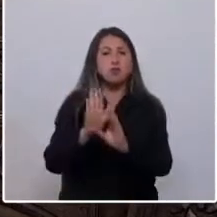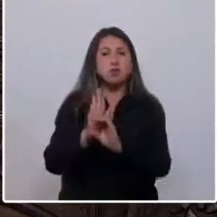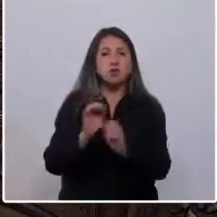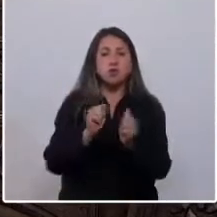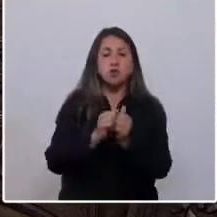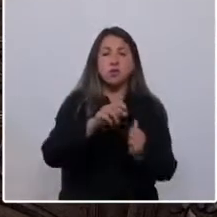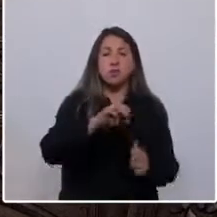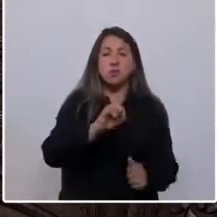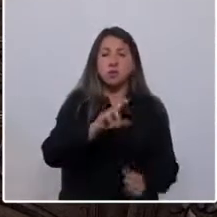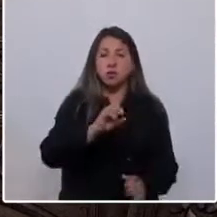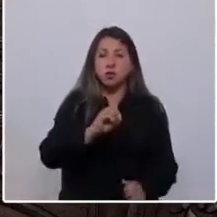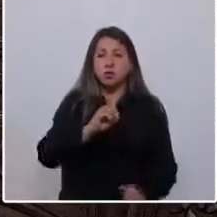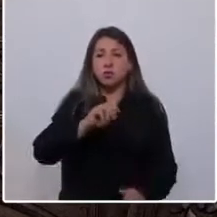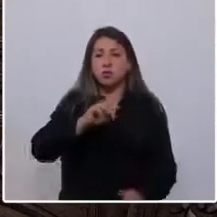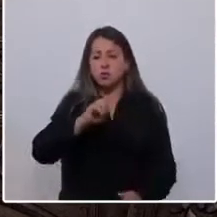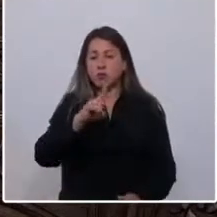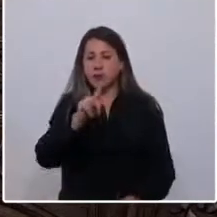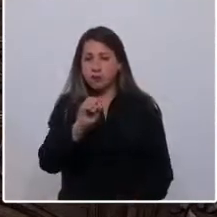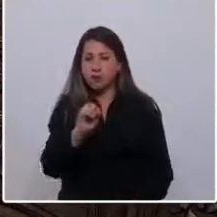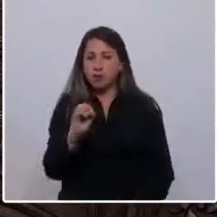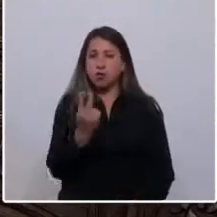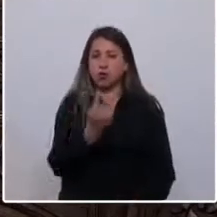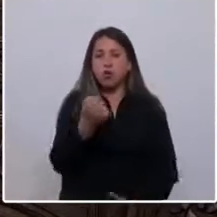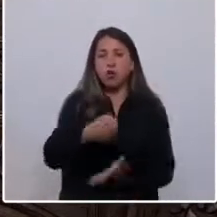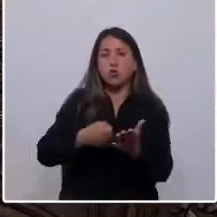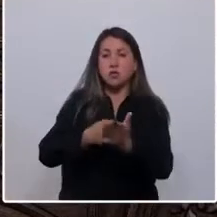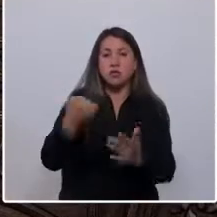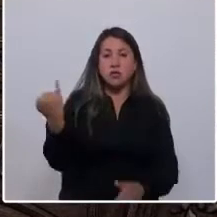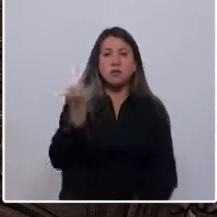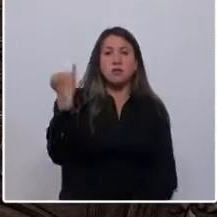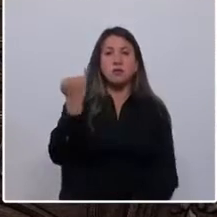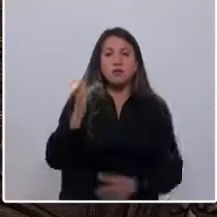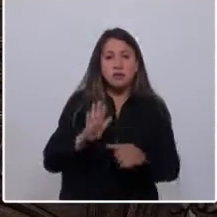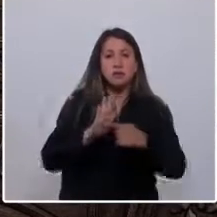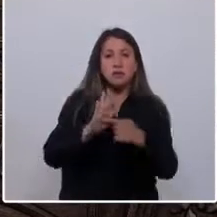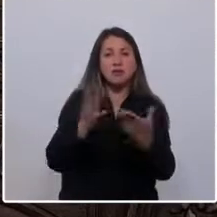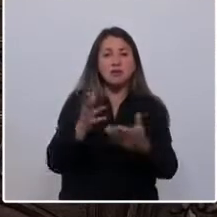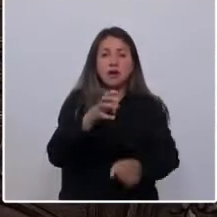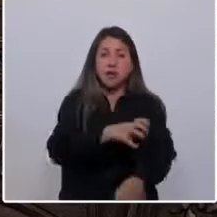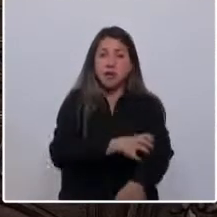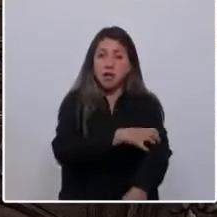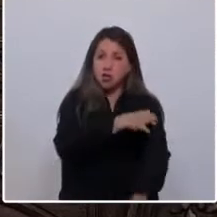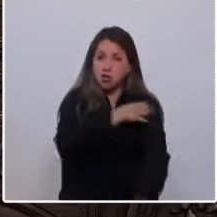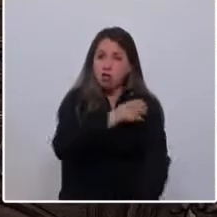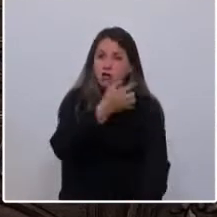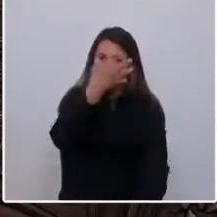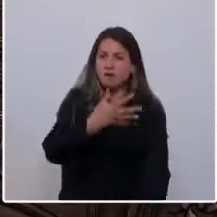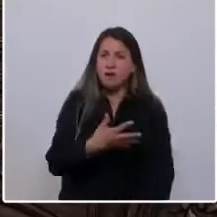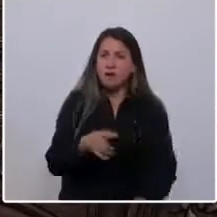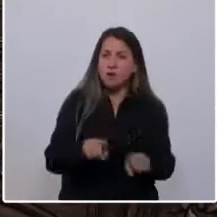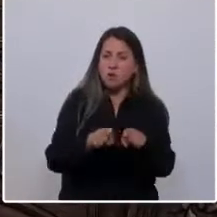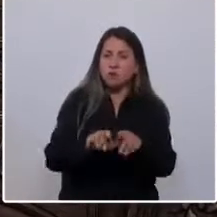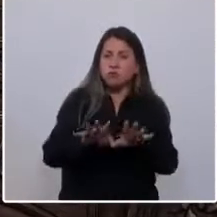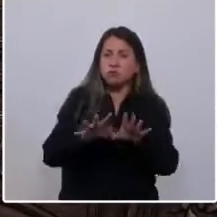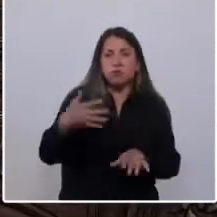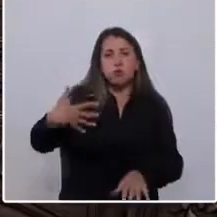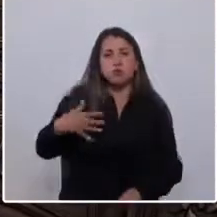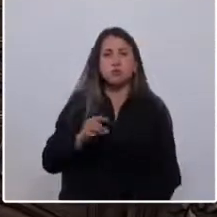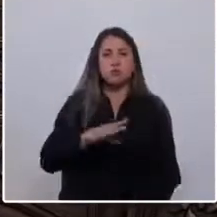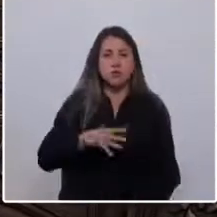Pablo Muñoz y Pedro León Gallo lucharon por la independencia, por demostrar que las regiones valían y eran importantes para Chile.